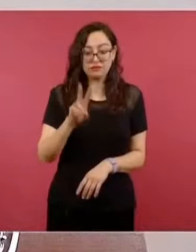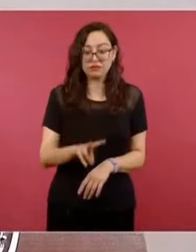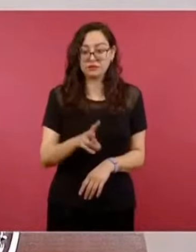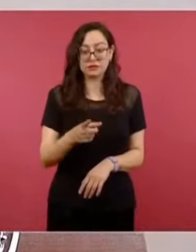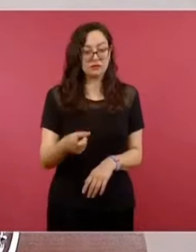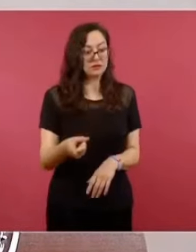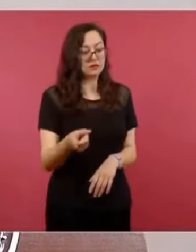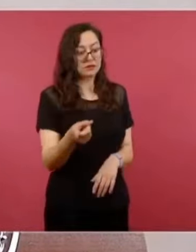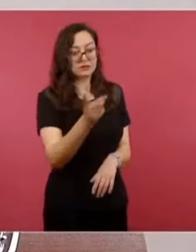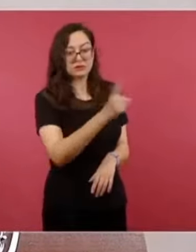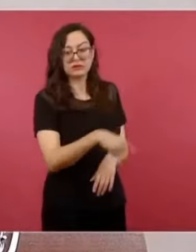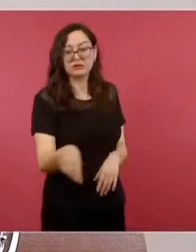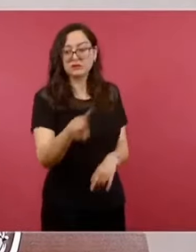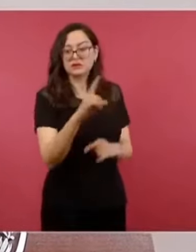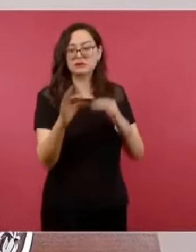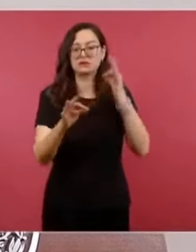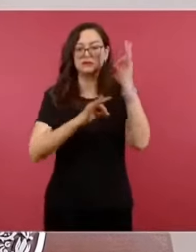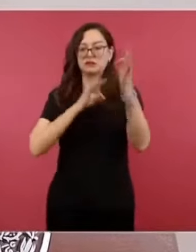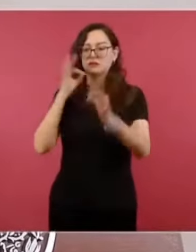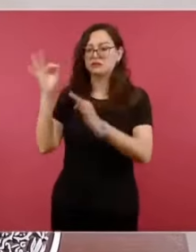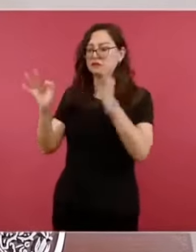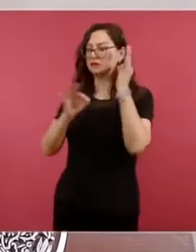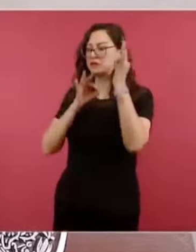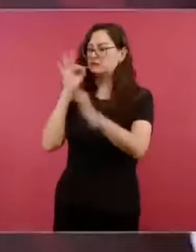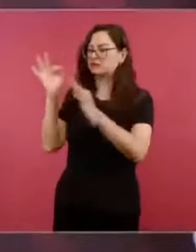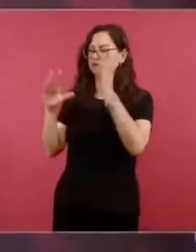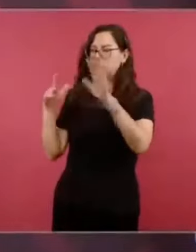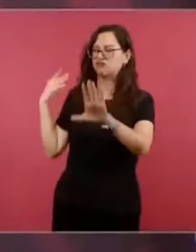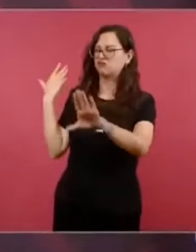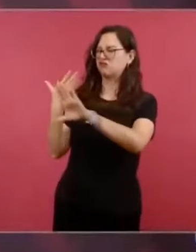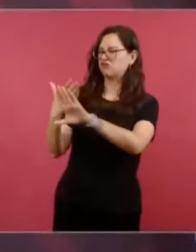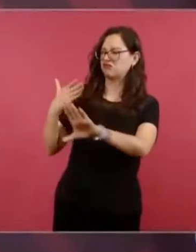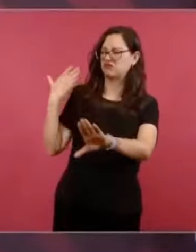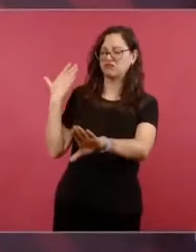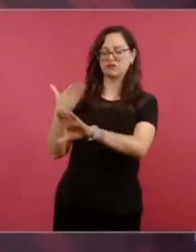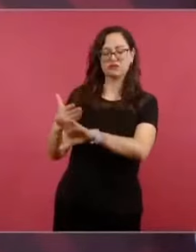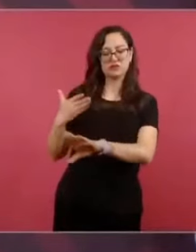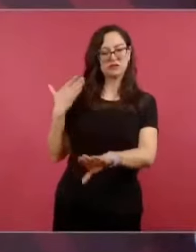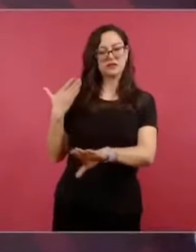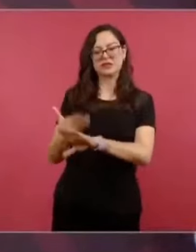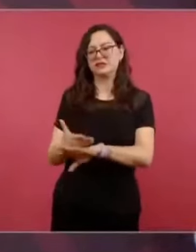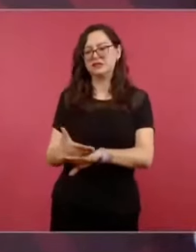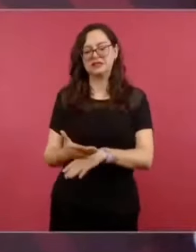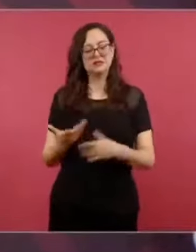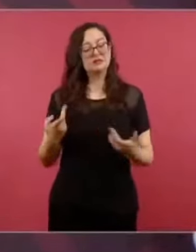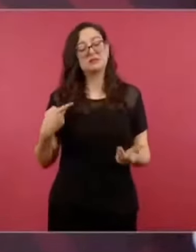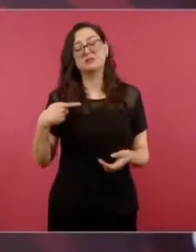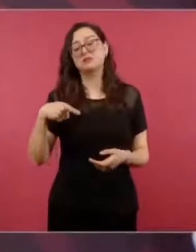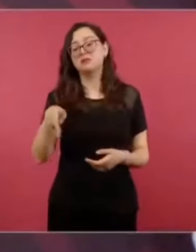vulgar